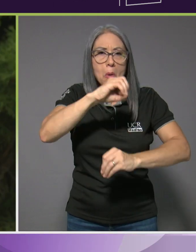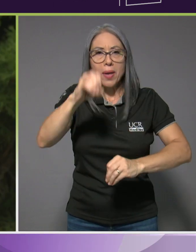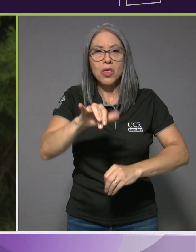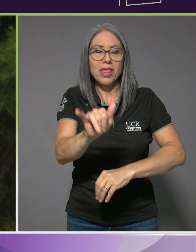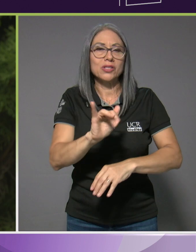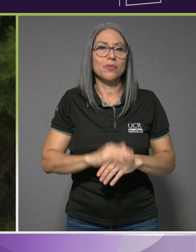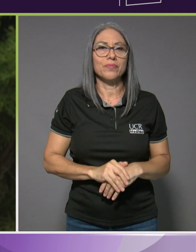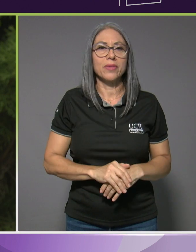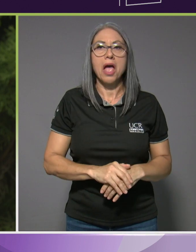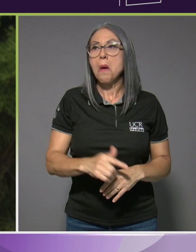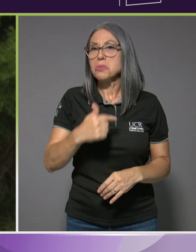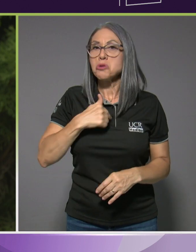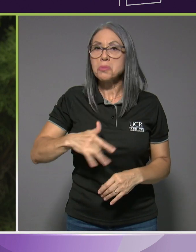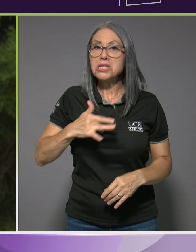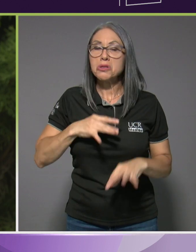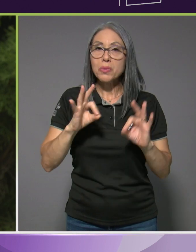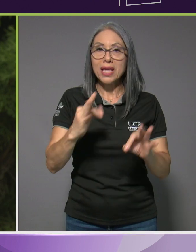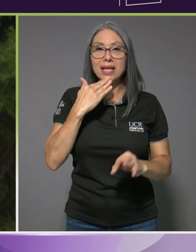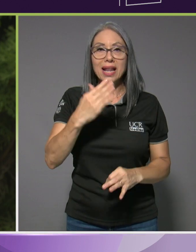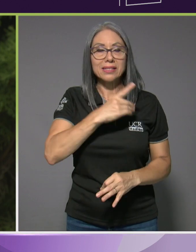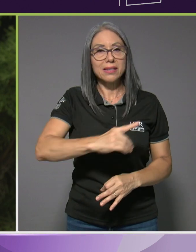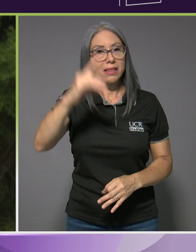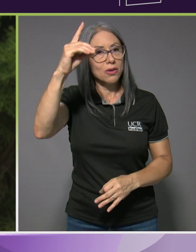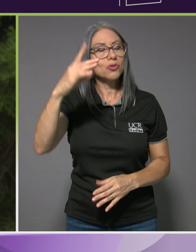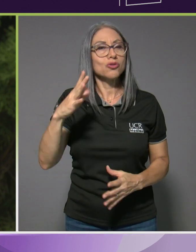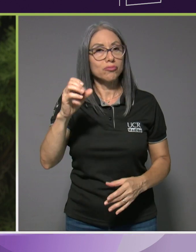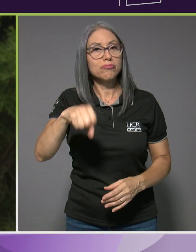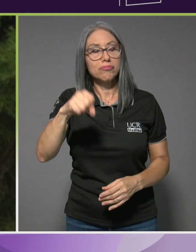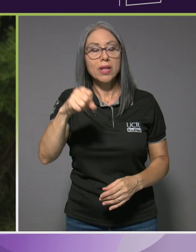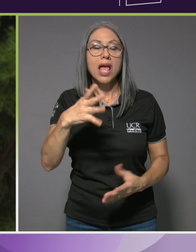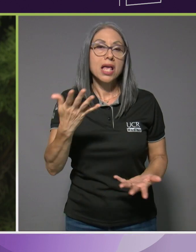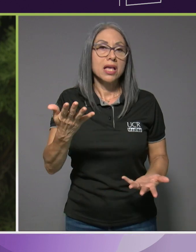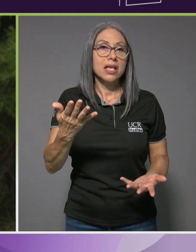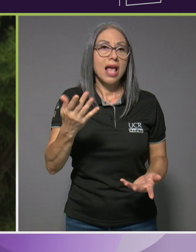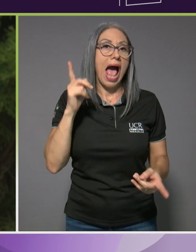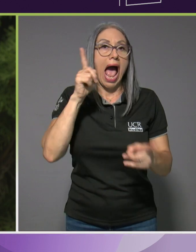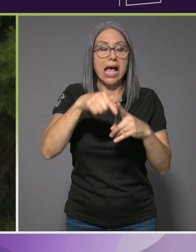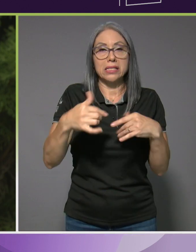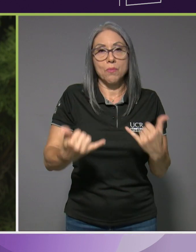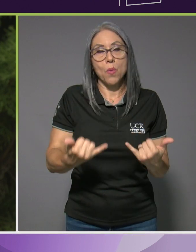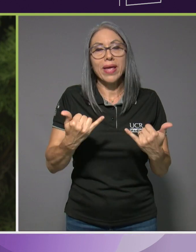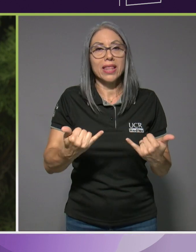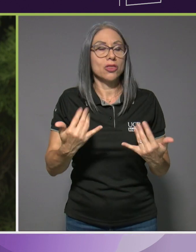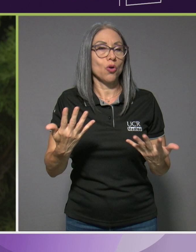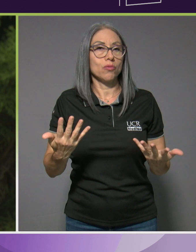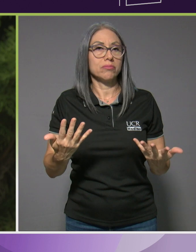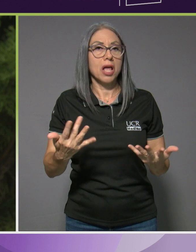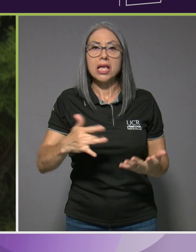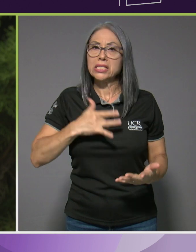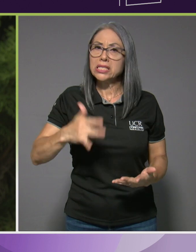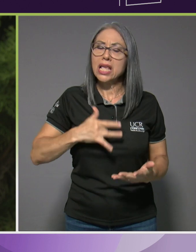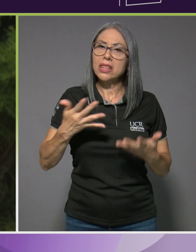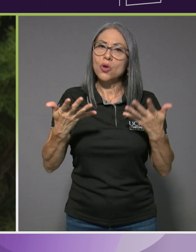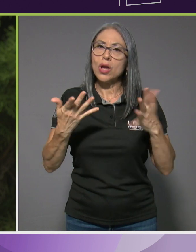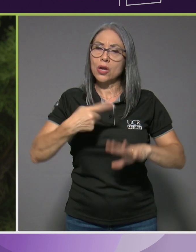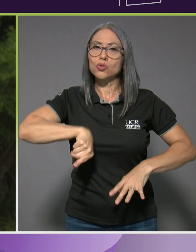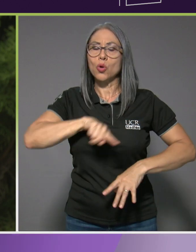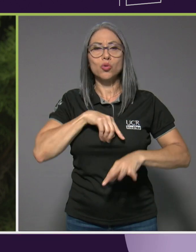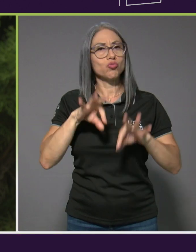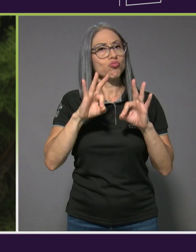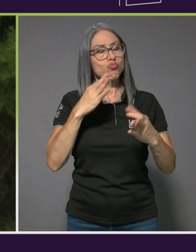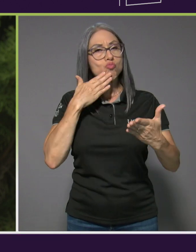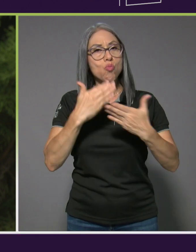Honestamente me siento bien, gracias a Dios, sí, hasta el momento siento que ya hemos una buena preparación,